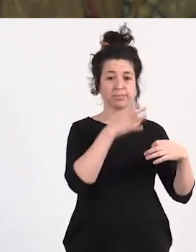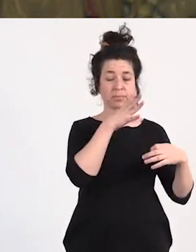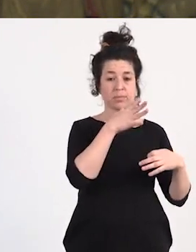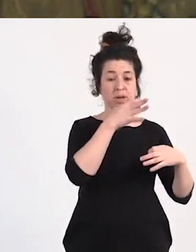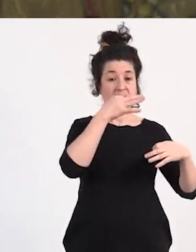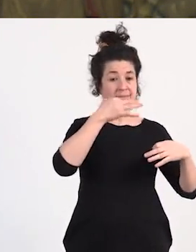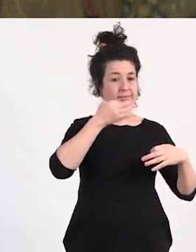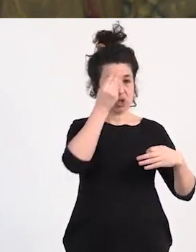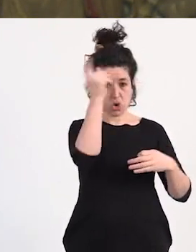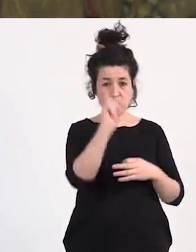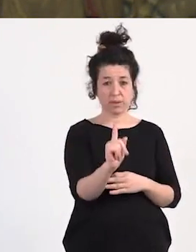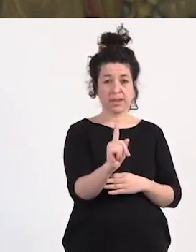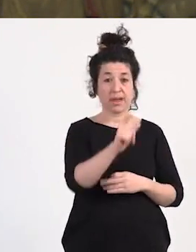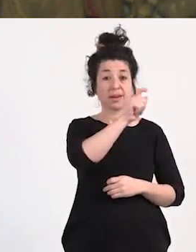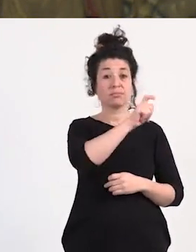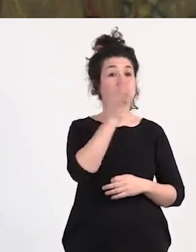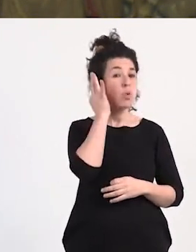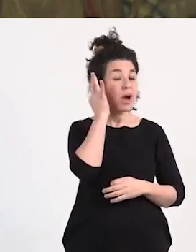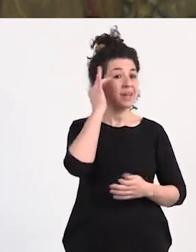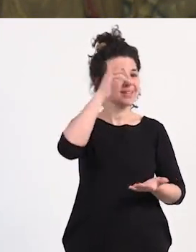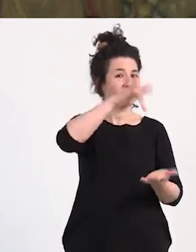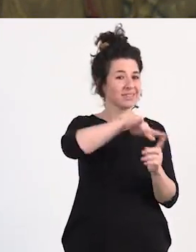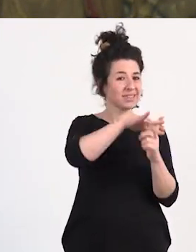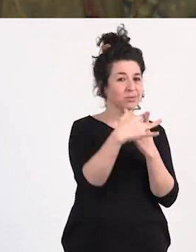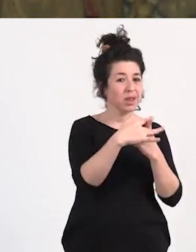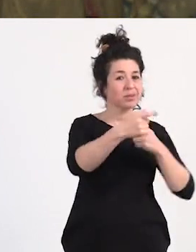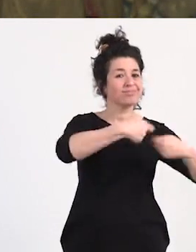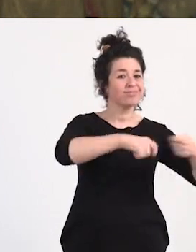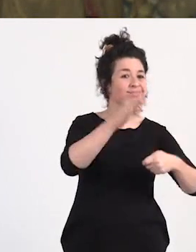vienen de otros países tienen sus familias que están